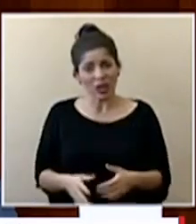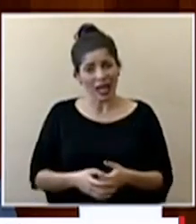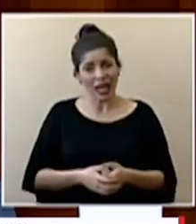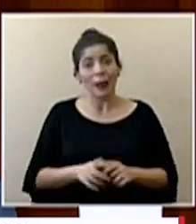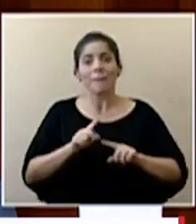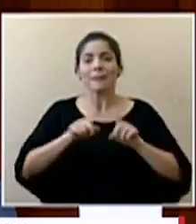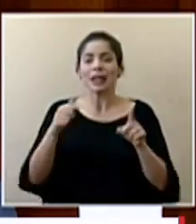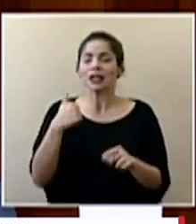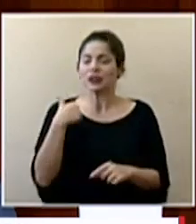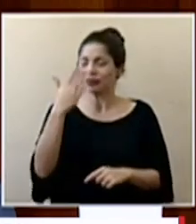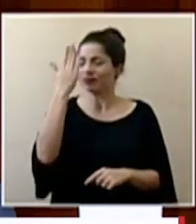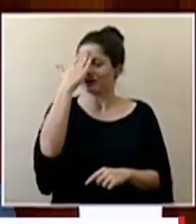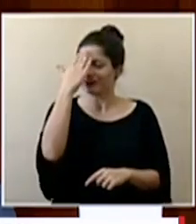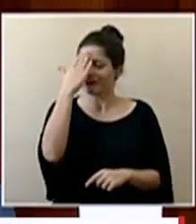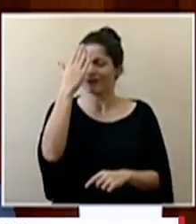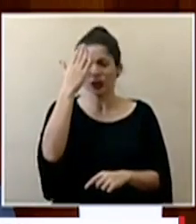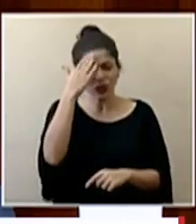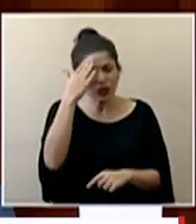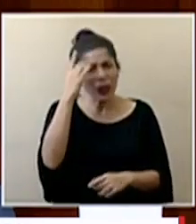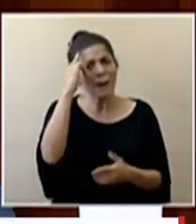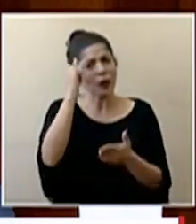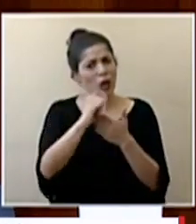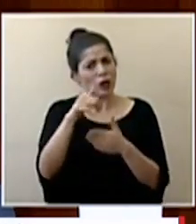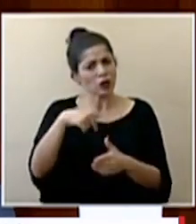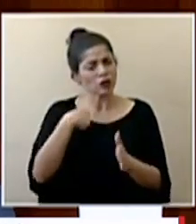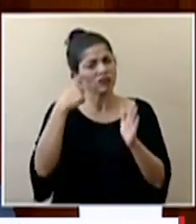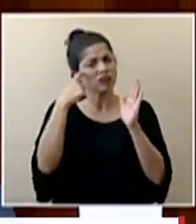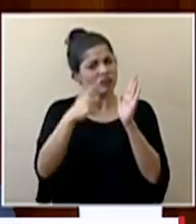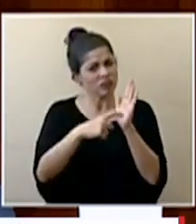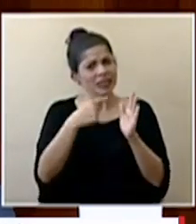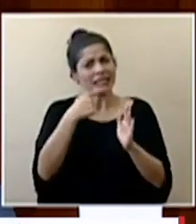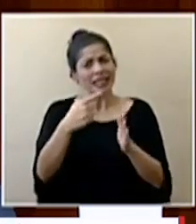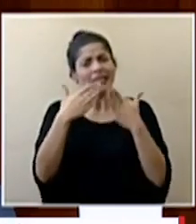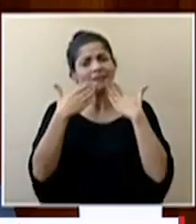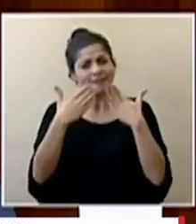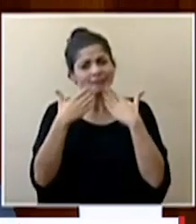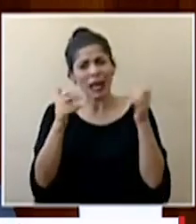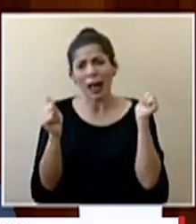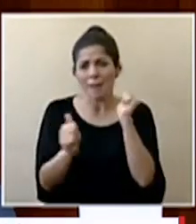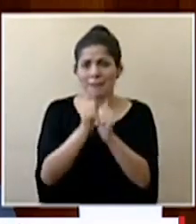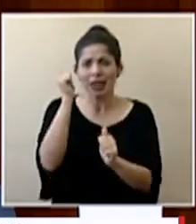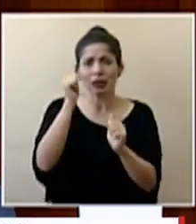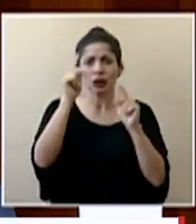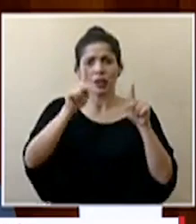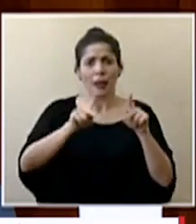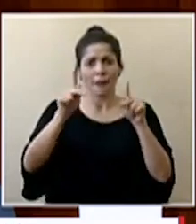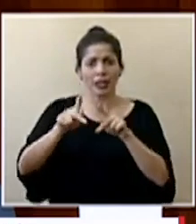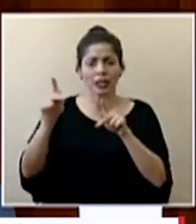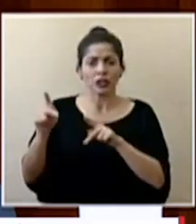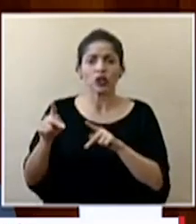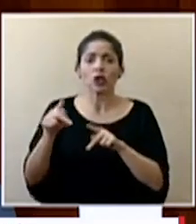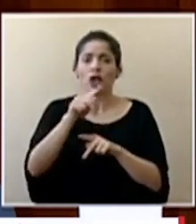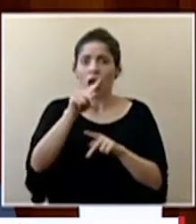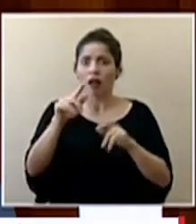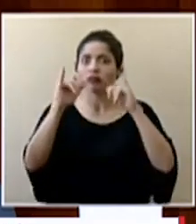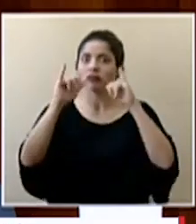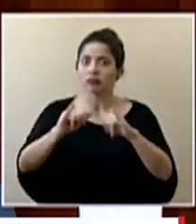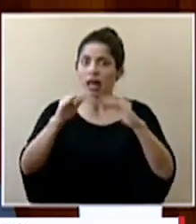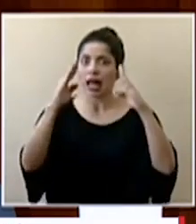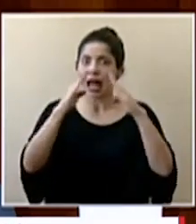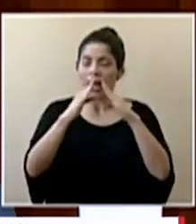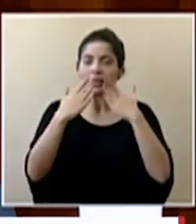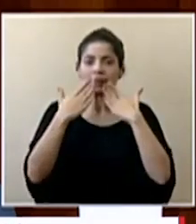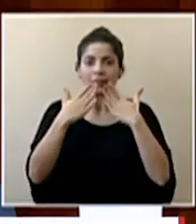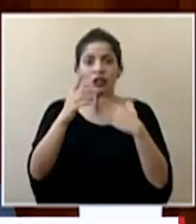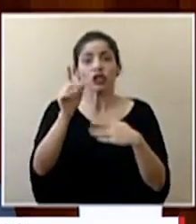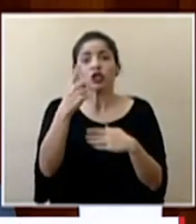pero yo sé yo sé y por eso hoy reconocí y le agradecí a la gran mayoría de población que están en sus casas y